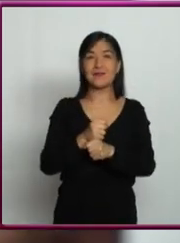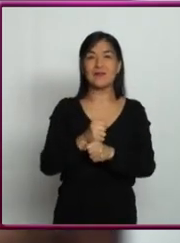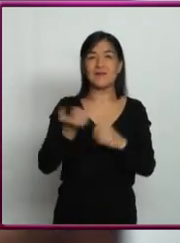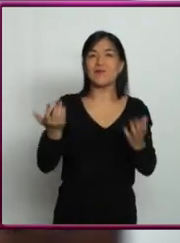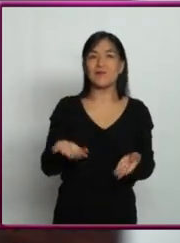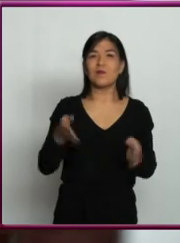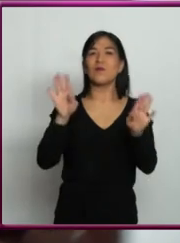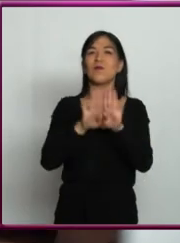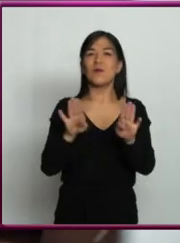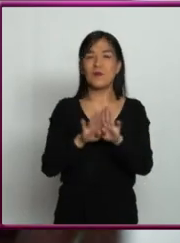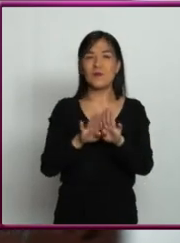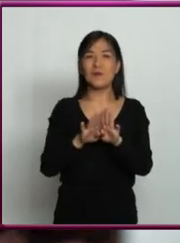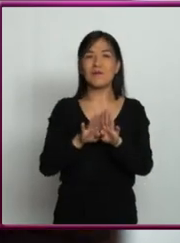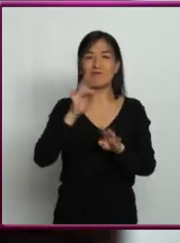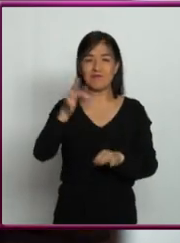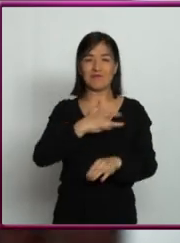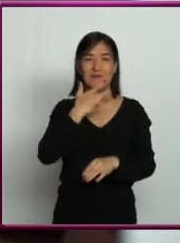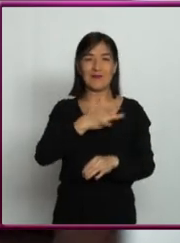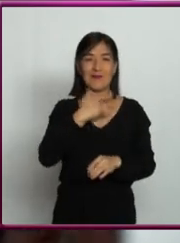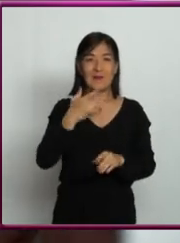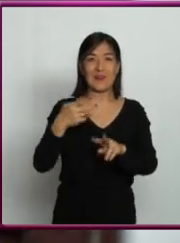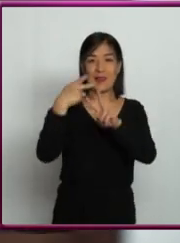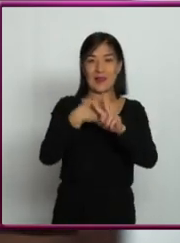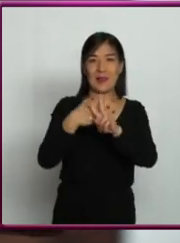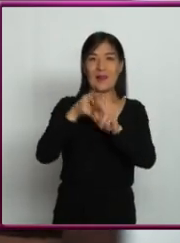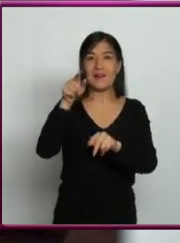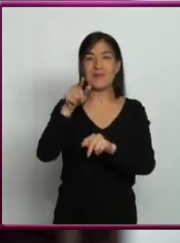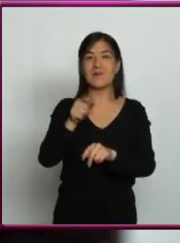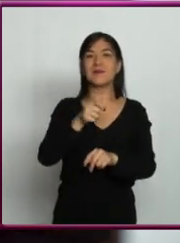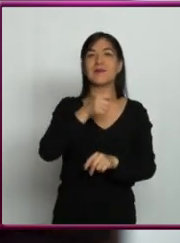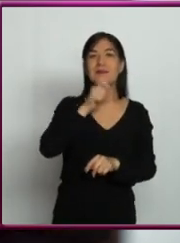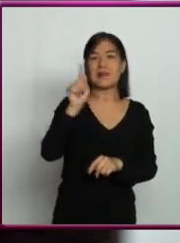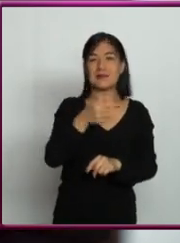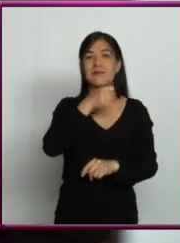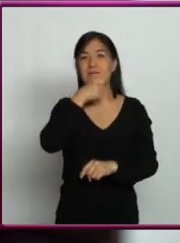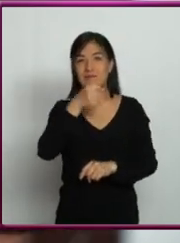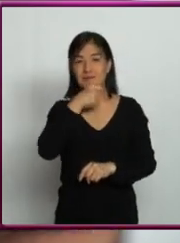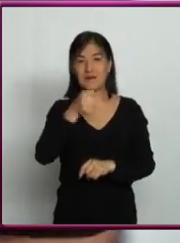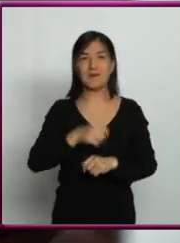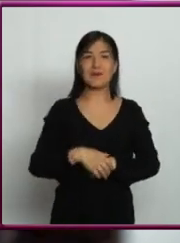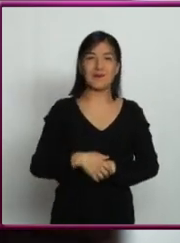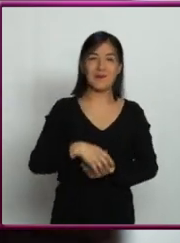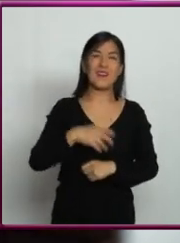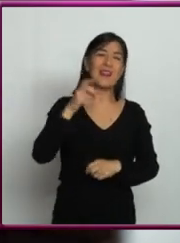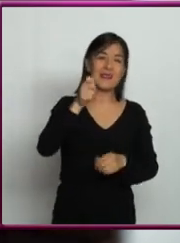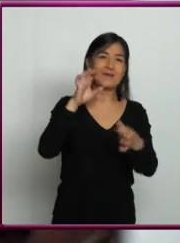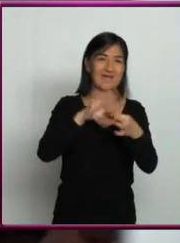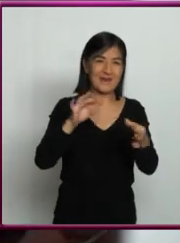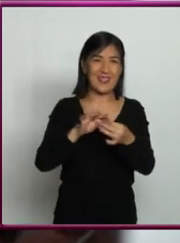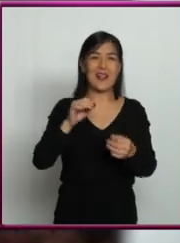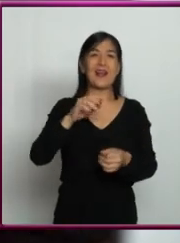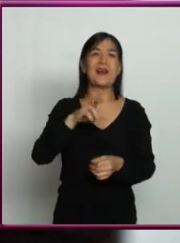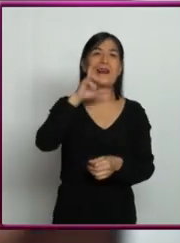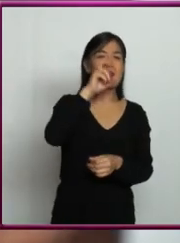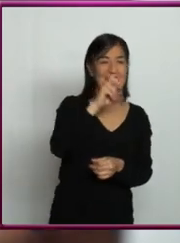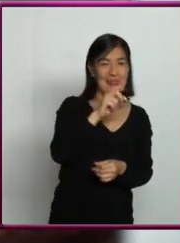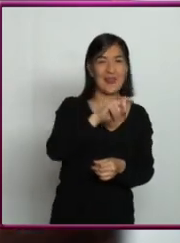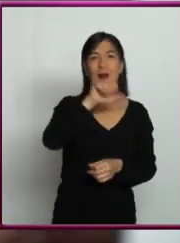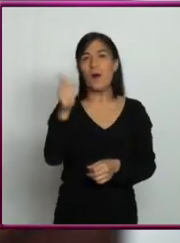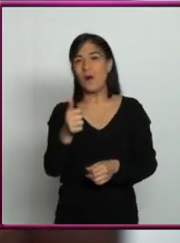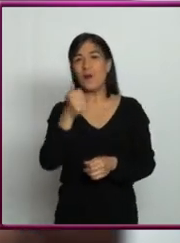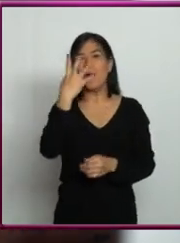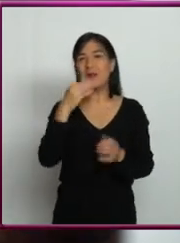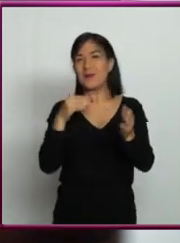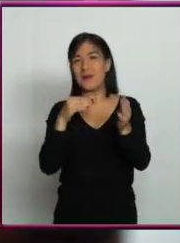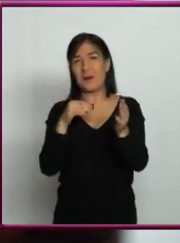¿cómo se considera que una estrella es vieja? Hablábamos que unas son, ¿no? Treinta, otros cuatro mil millones de años. Es decir,